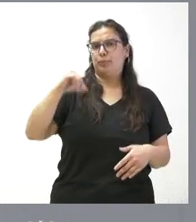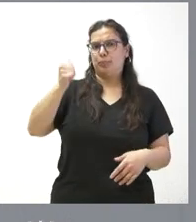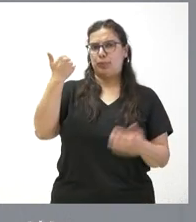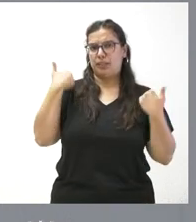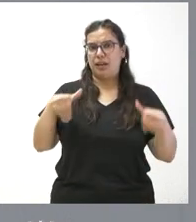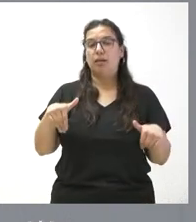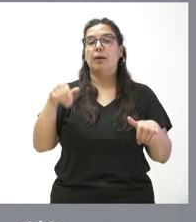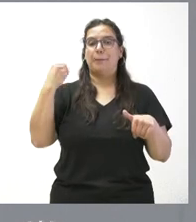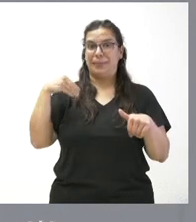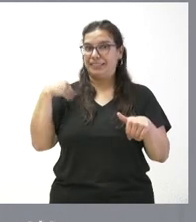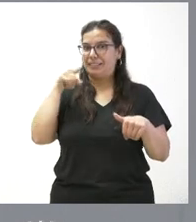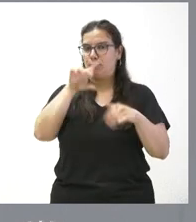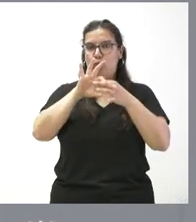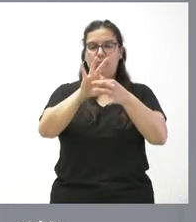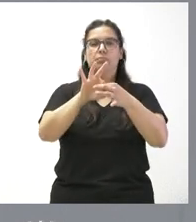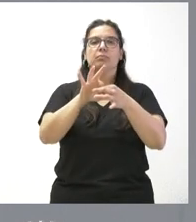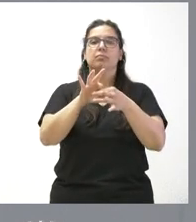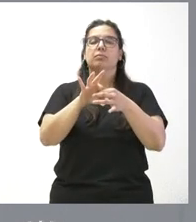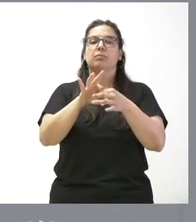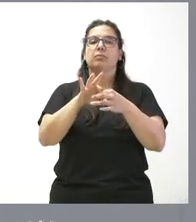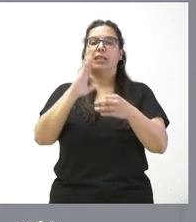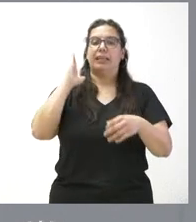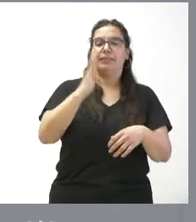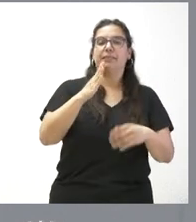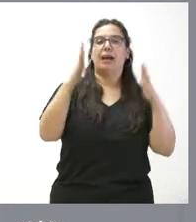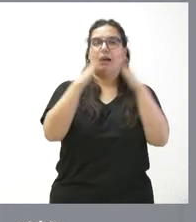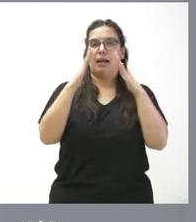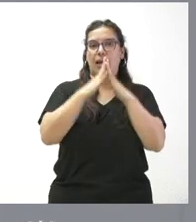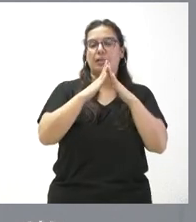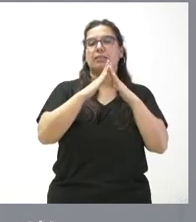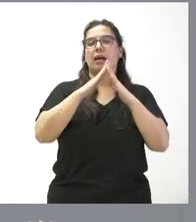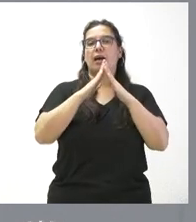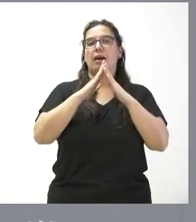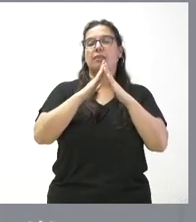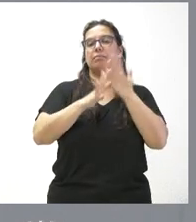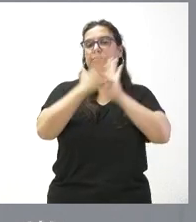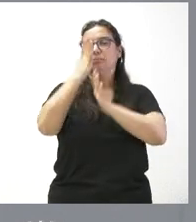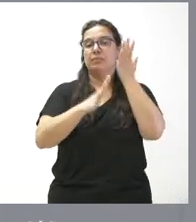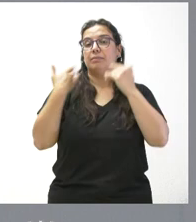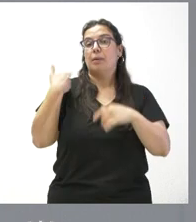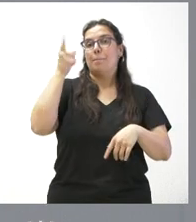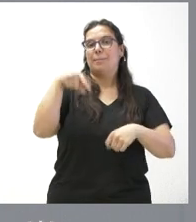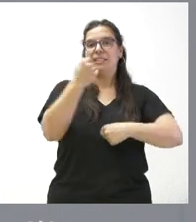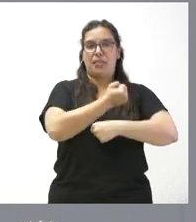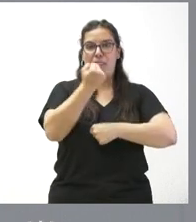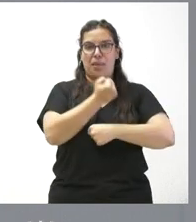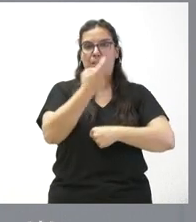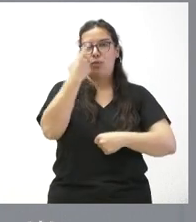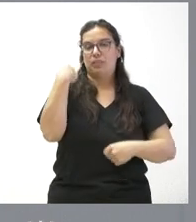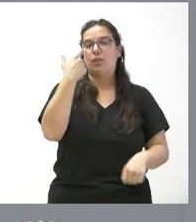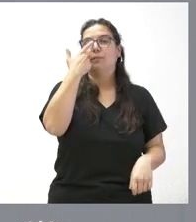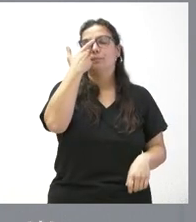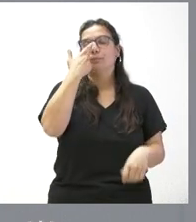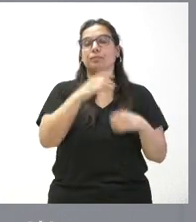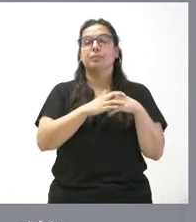dentro de esta misma iniciativa de daños causados en viviendas. En este caso fue en el mes de diciembre del año pasado.